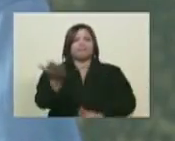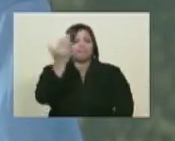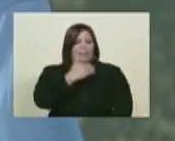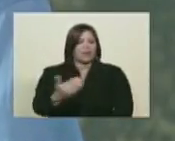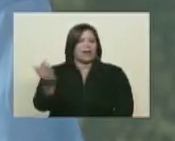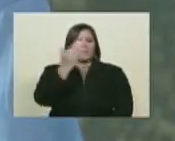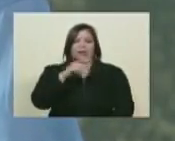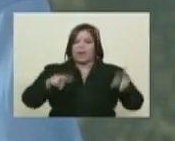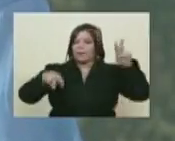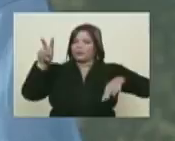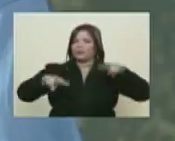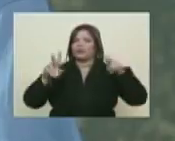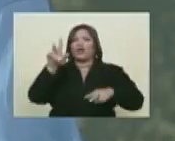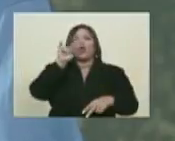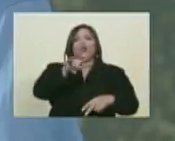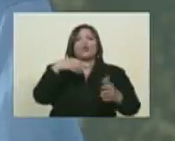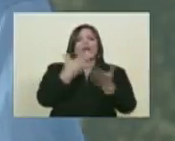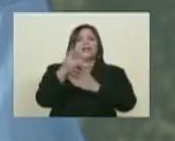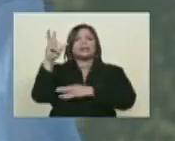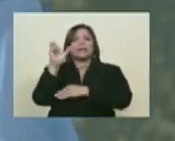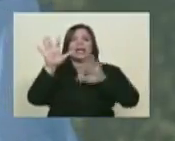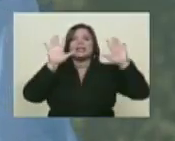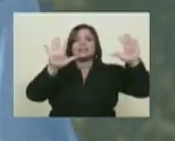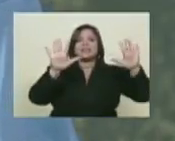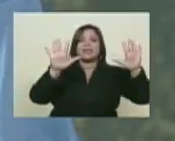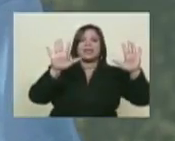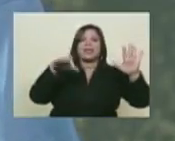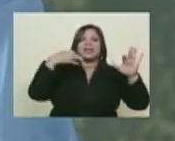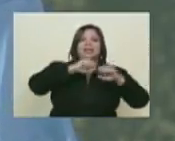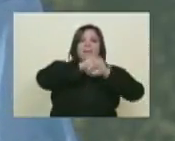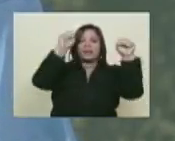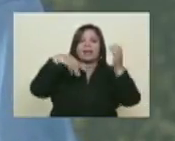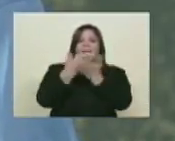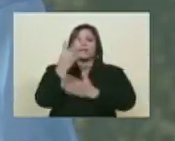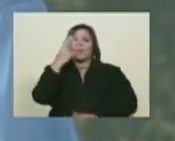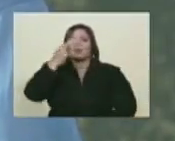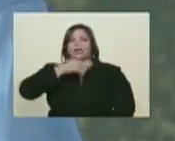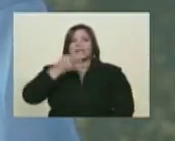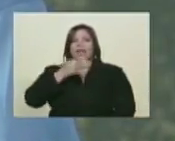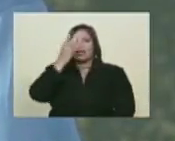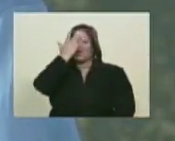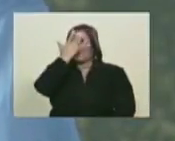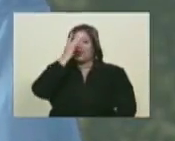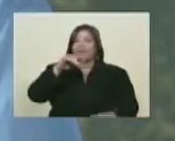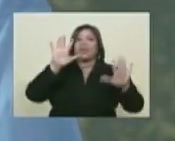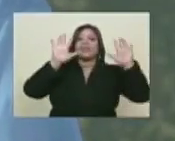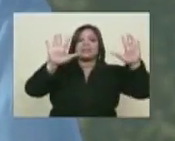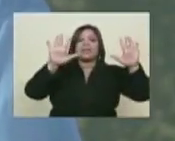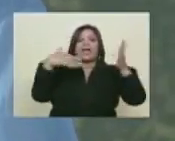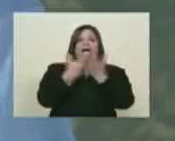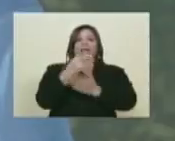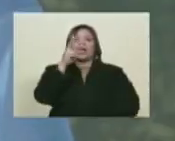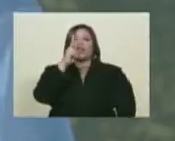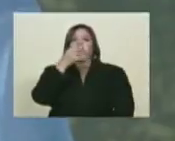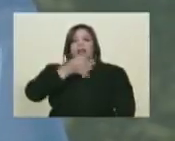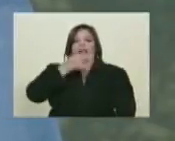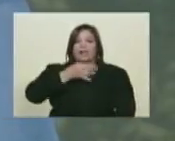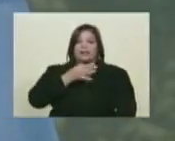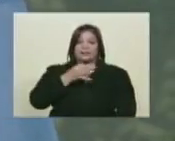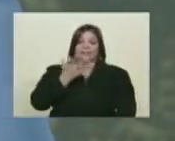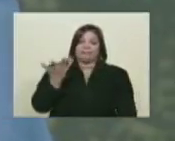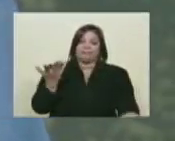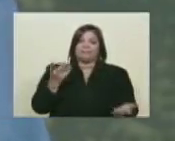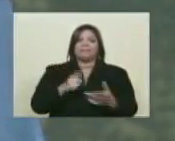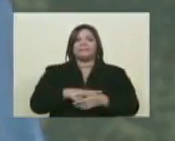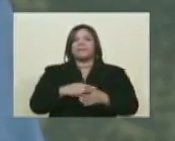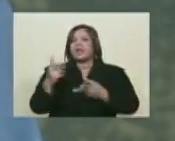asistir, de lunes a sábado de 10 de la mañana a 4 de la tarde, y los domingos y días feriados de 10 de la mañana a 2 de la tarde. Además de